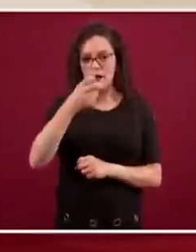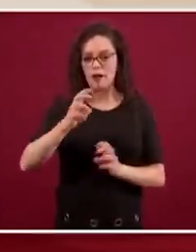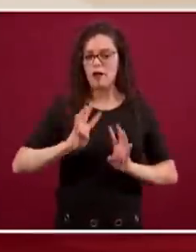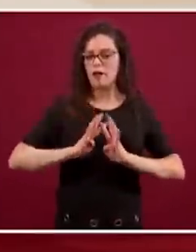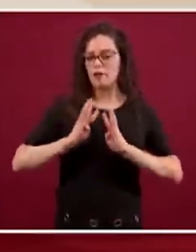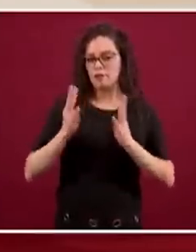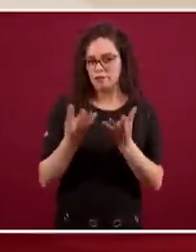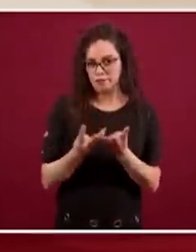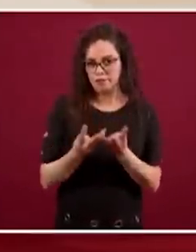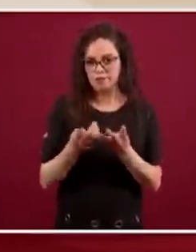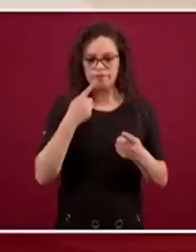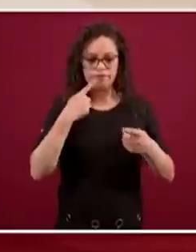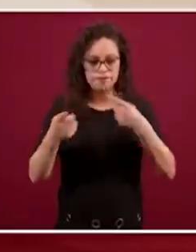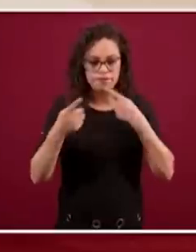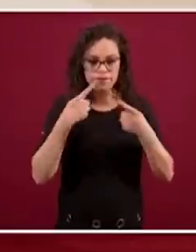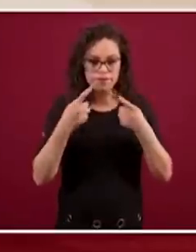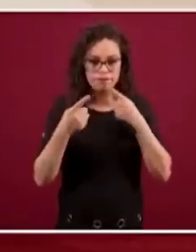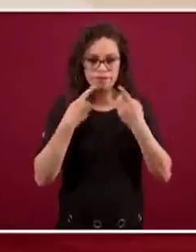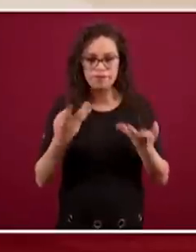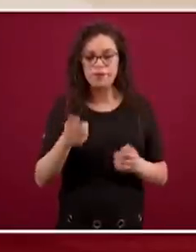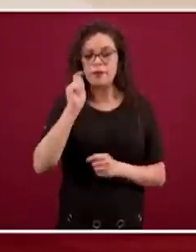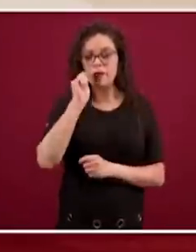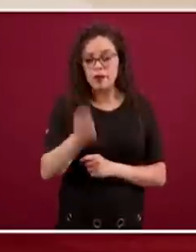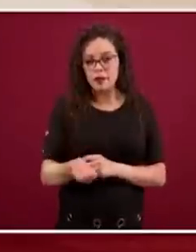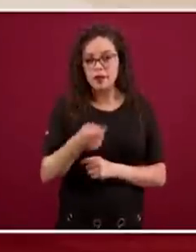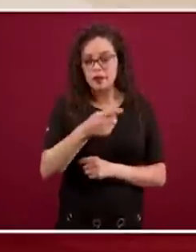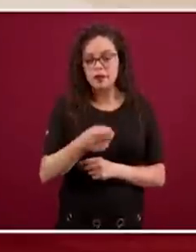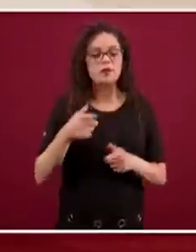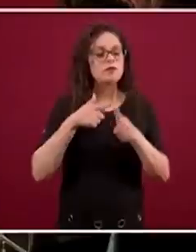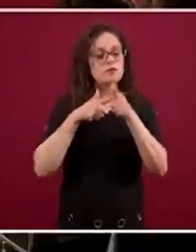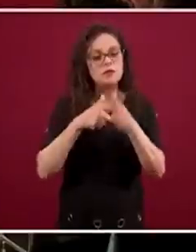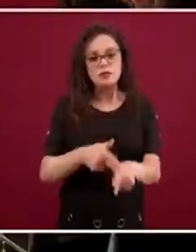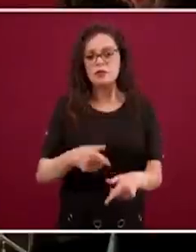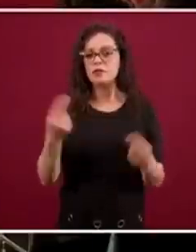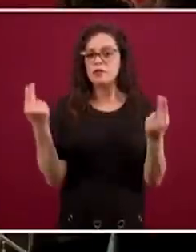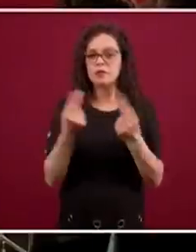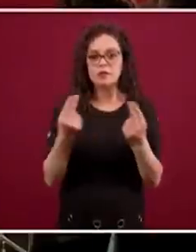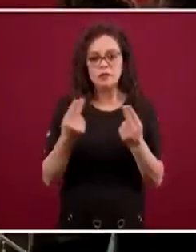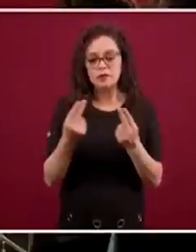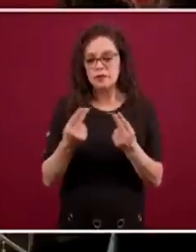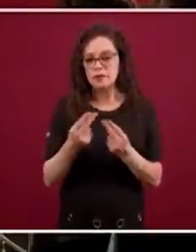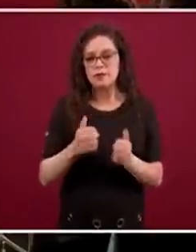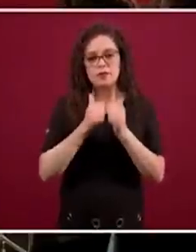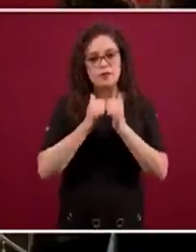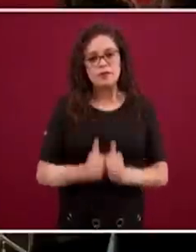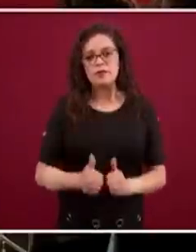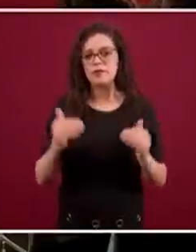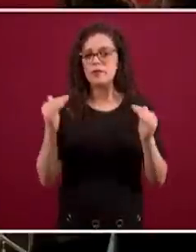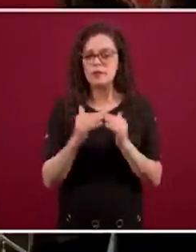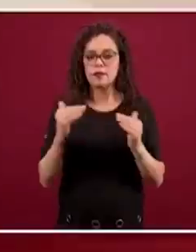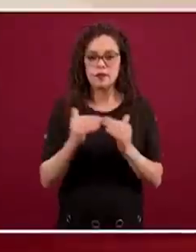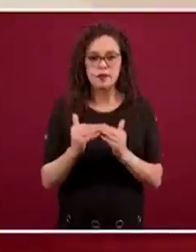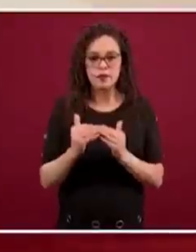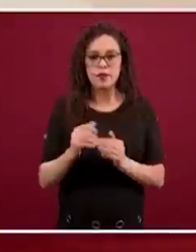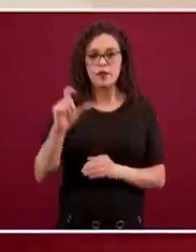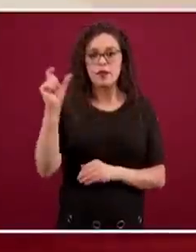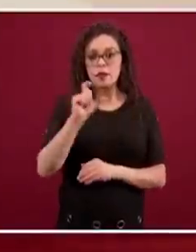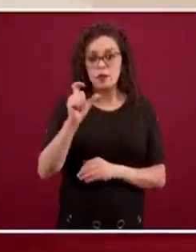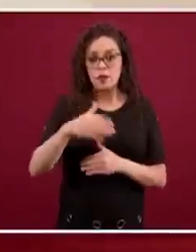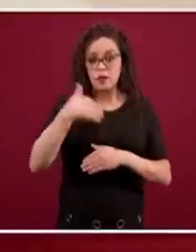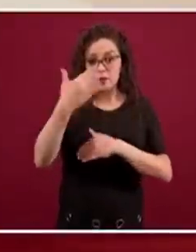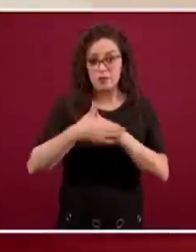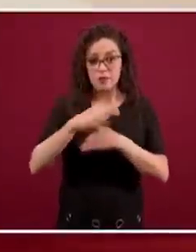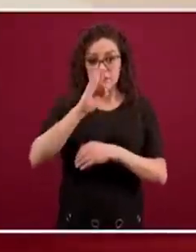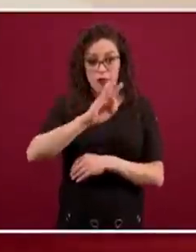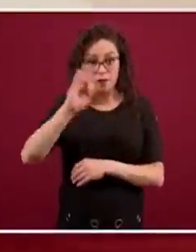consisten en mantener la Jornada Nacional de Sana Distancia hasta el 30 de mayo, considerar